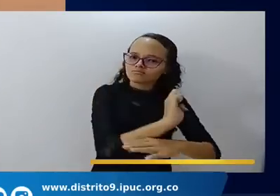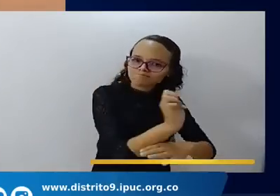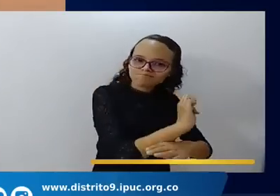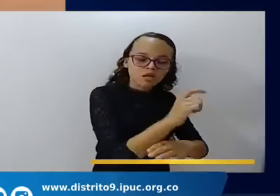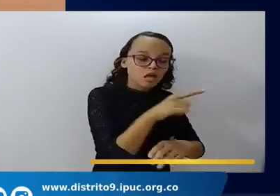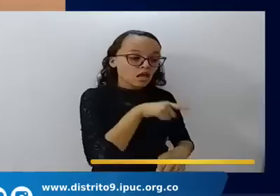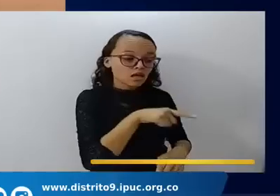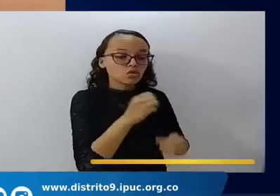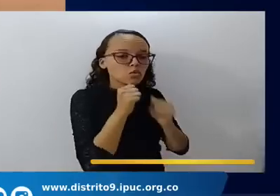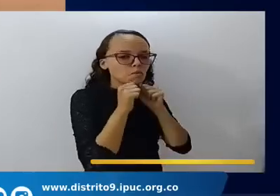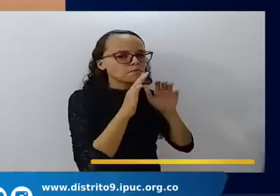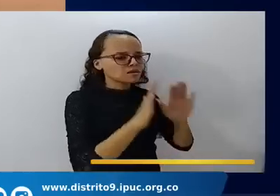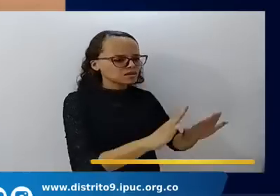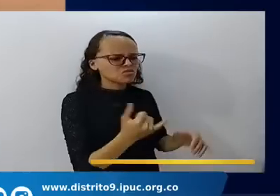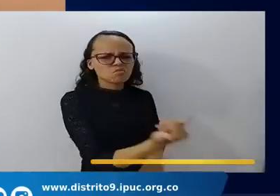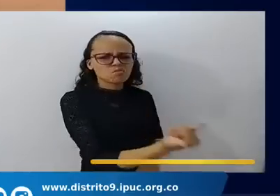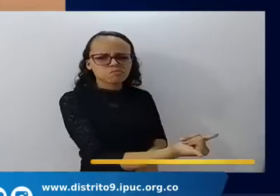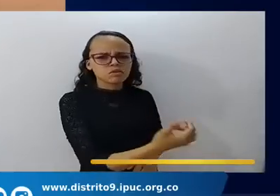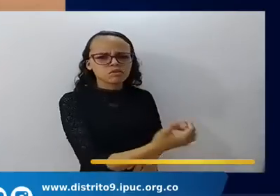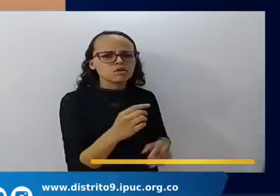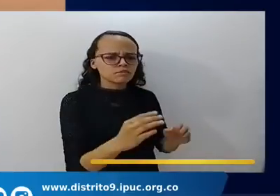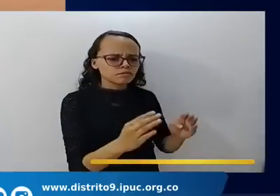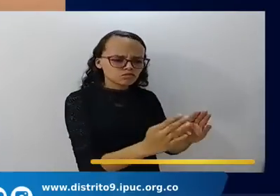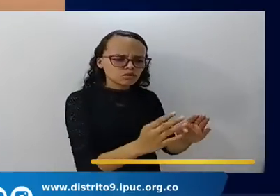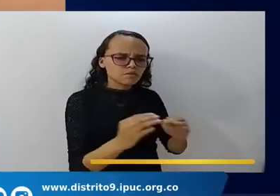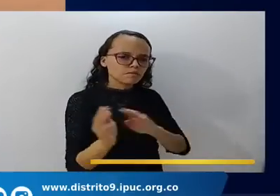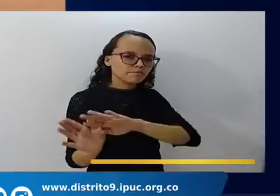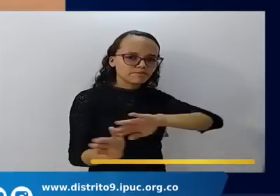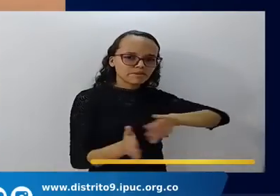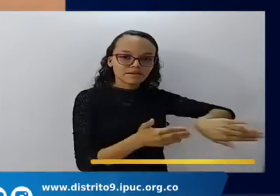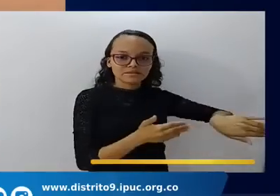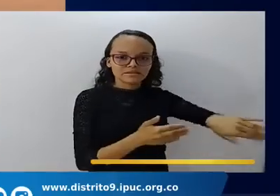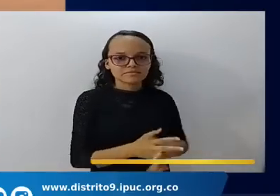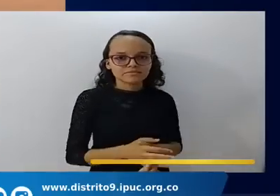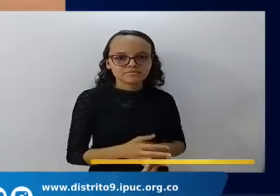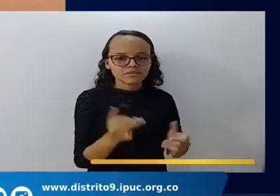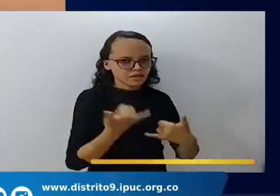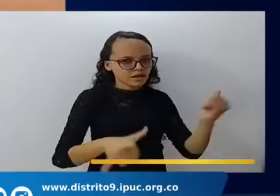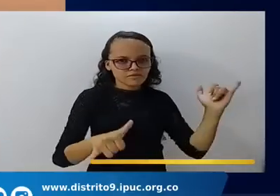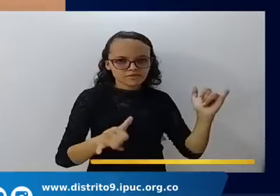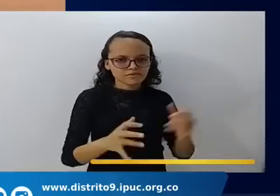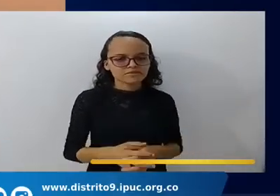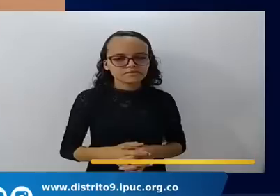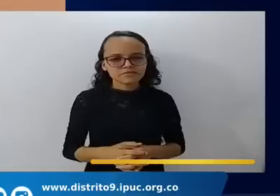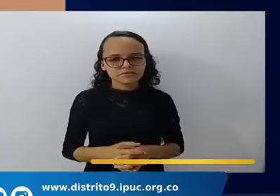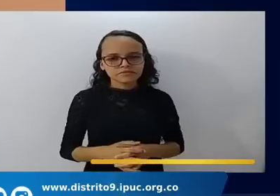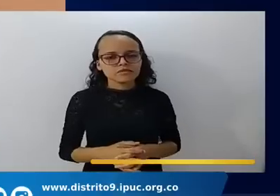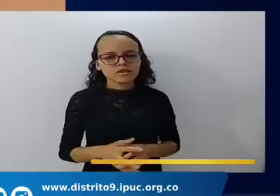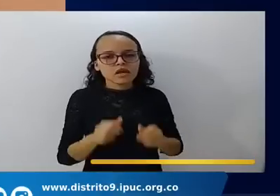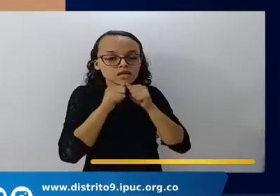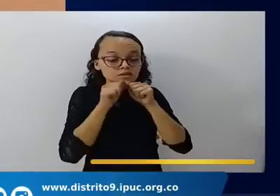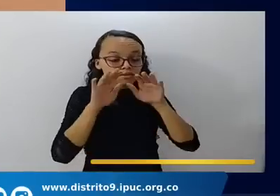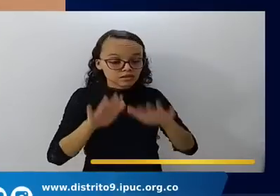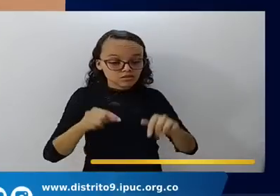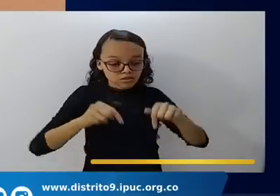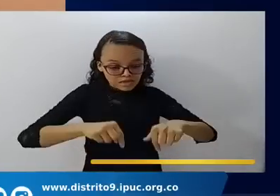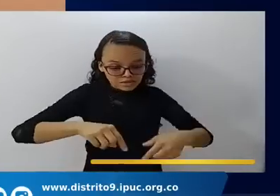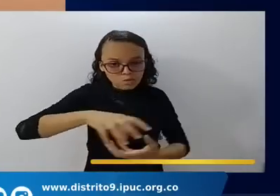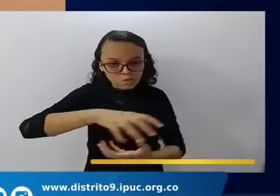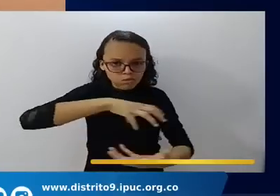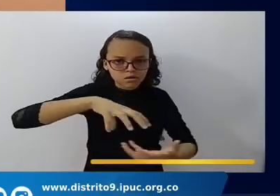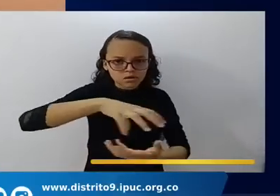una bendición que temporal. Las bendiciones terrenales son